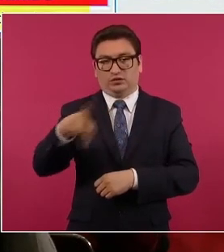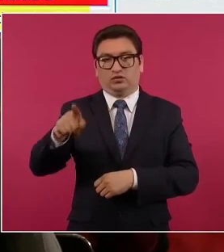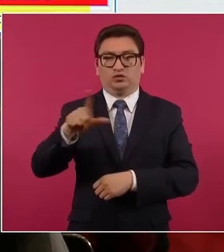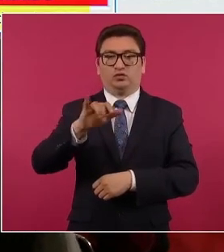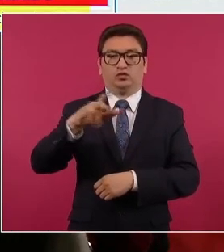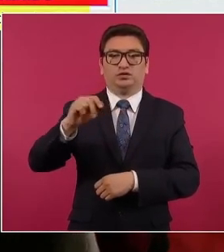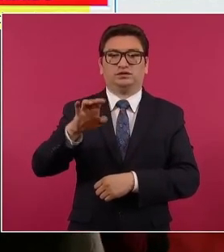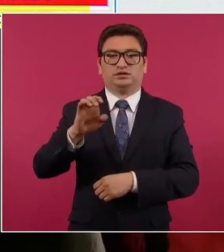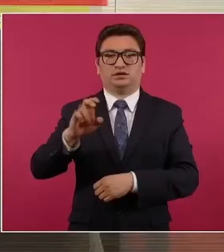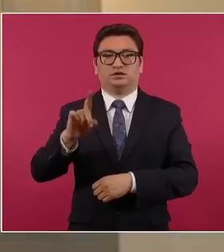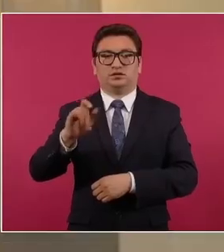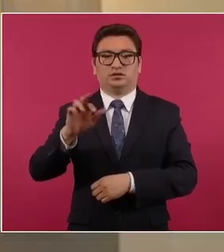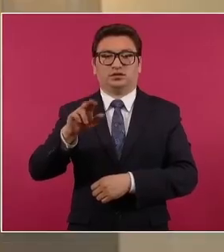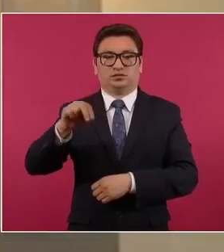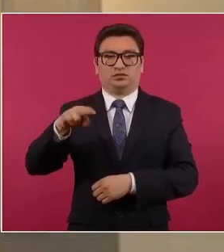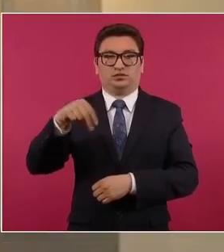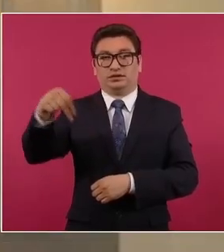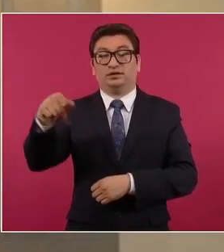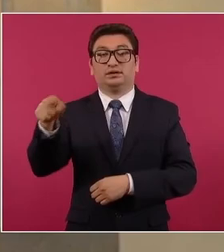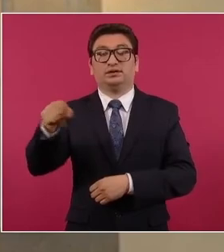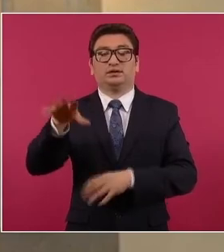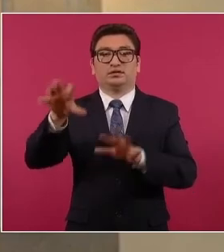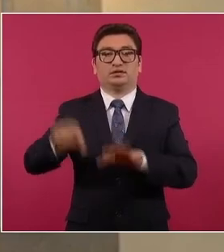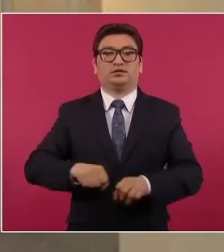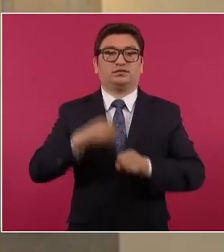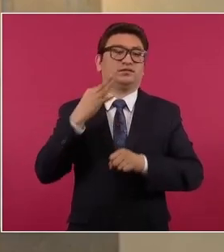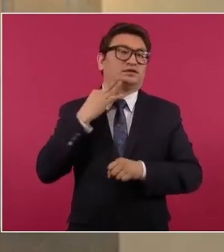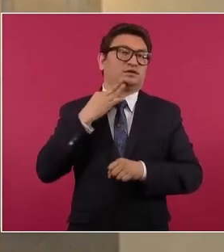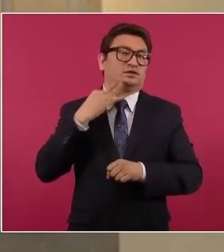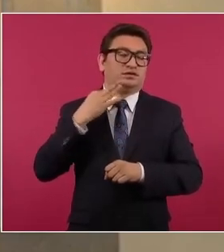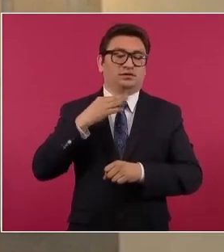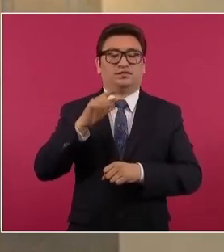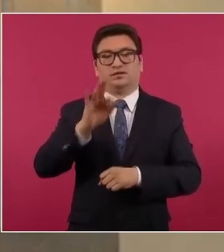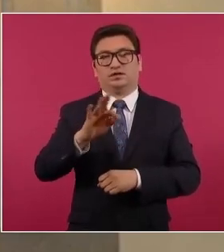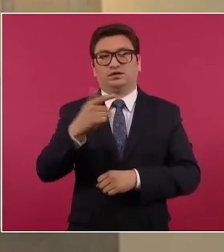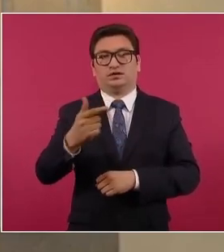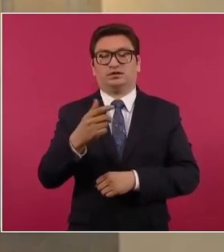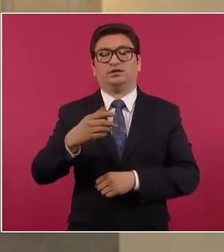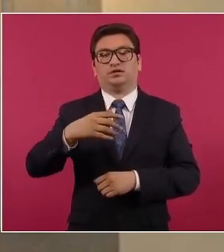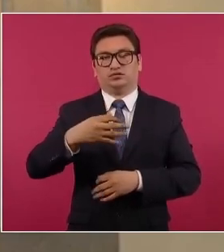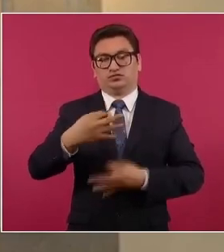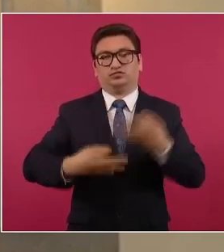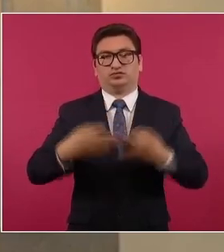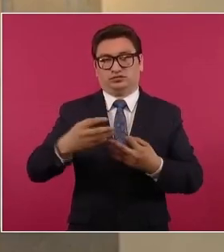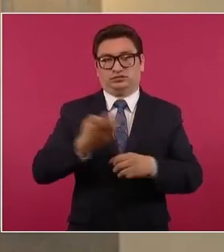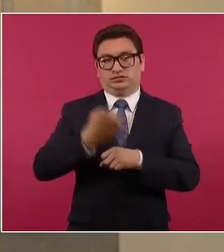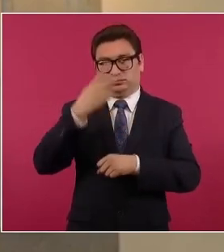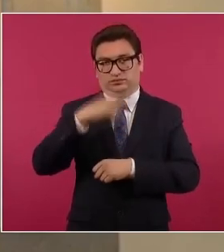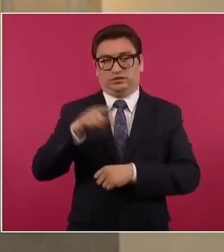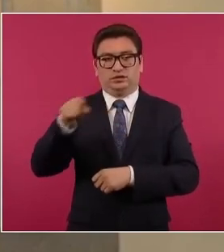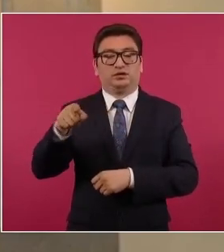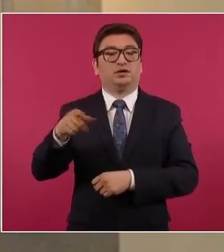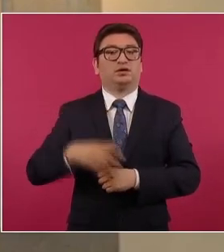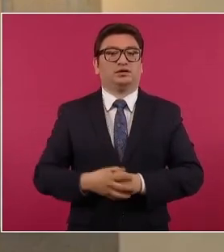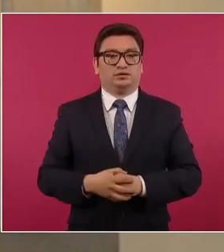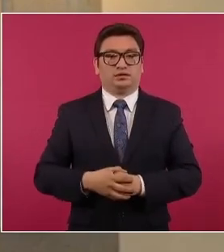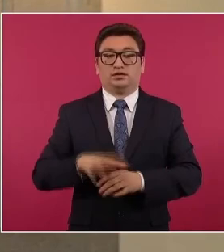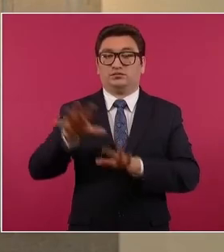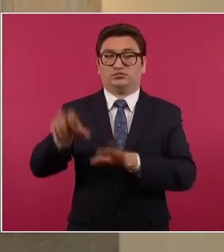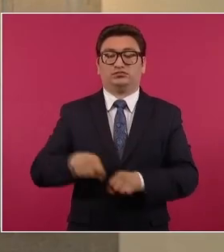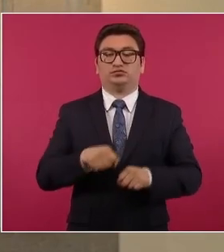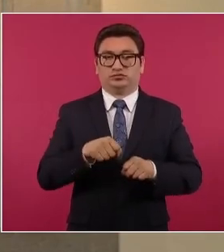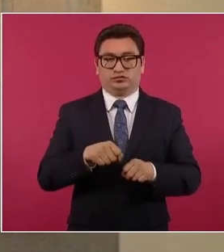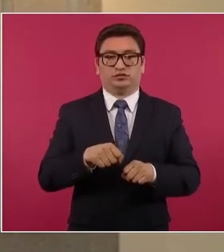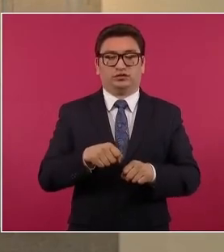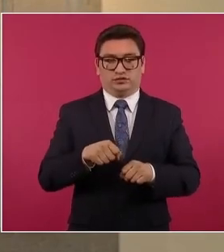Eduardo N., por parte de la Fiscalía General de Justicia del Estado de México. Se logró la detención